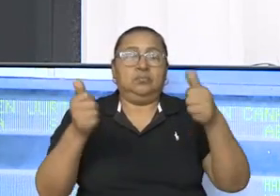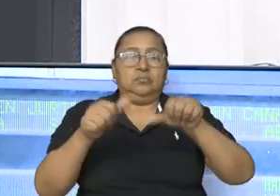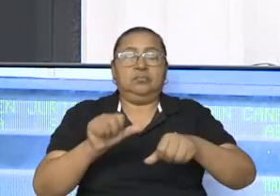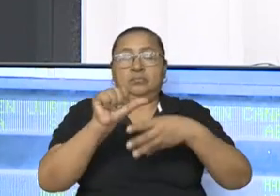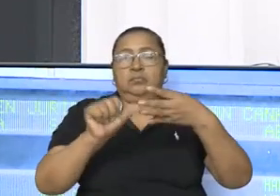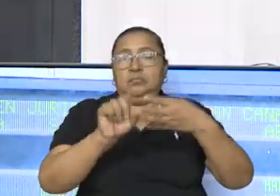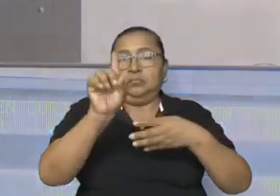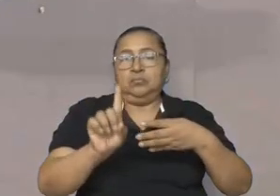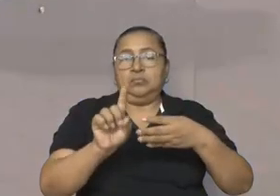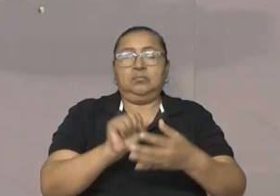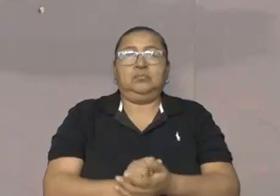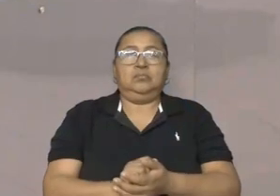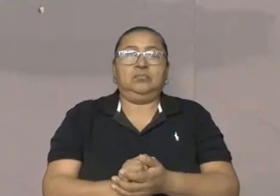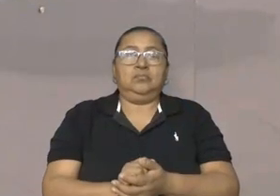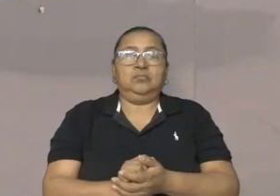aprueba el artículo primero.